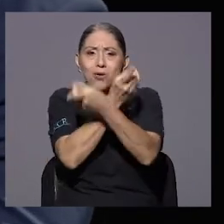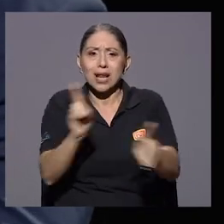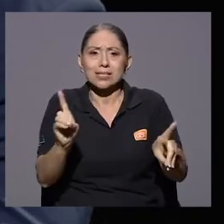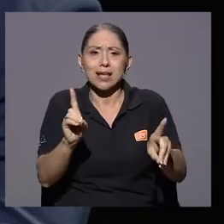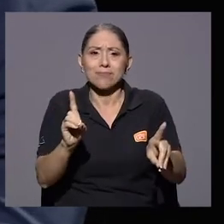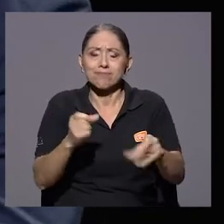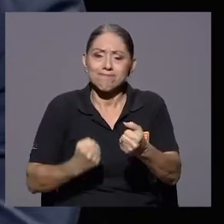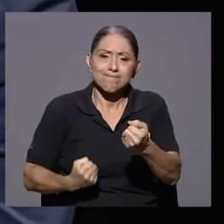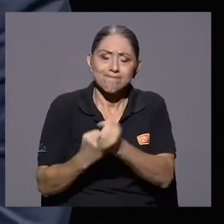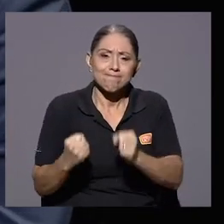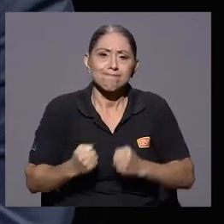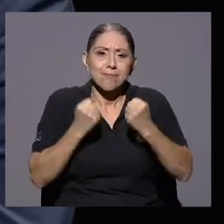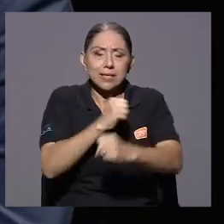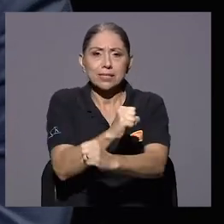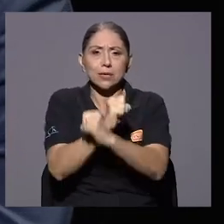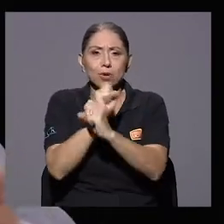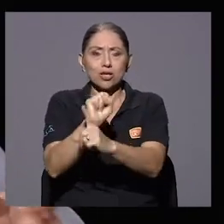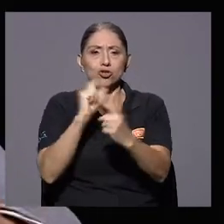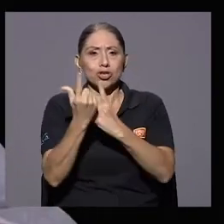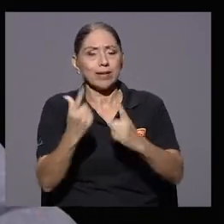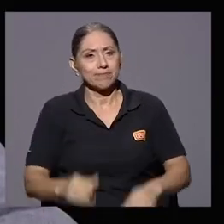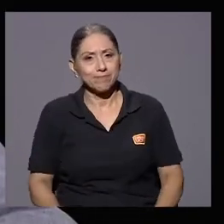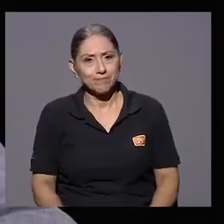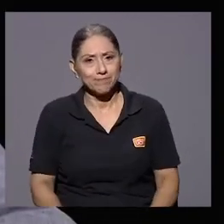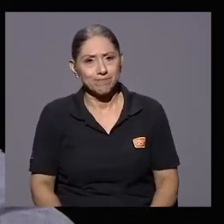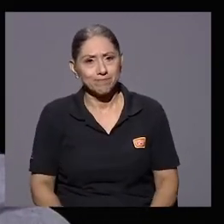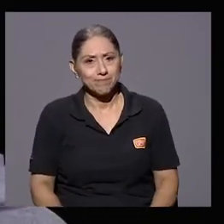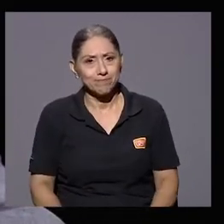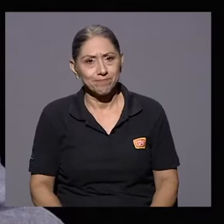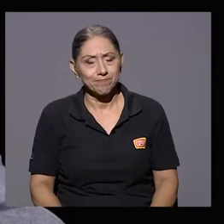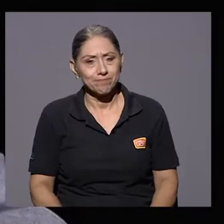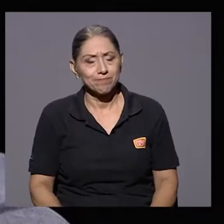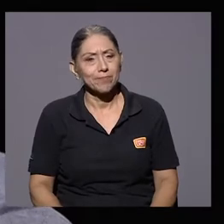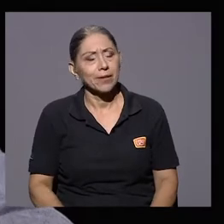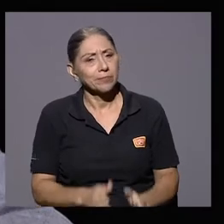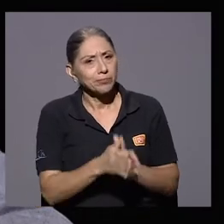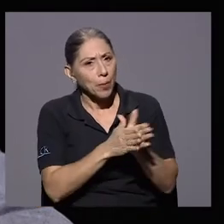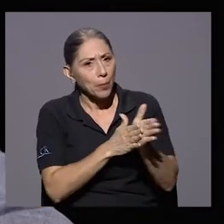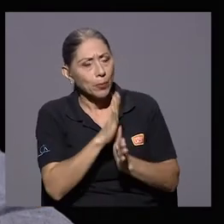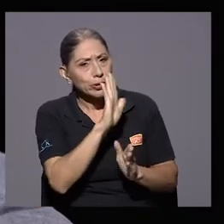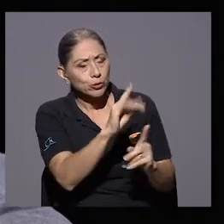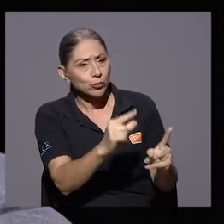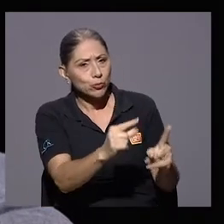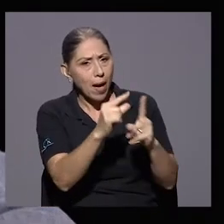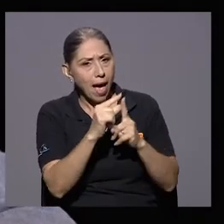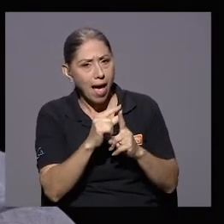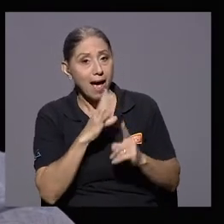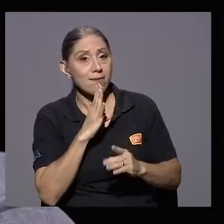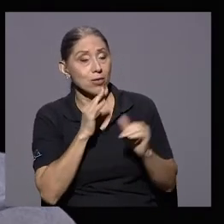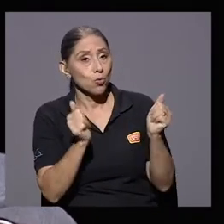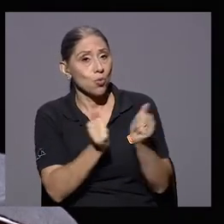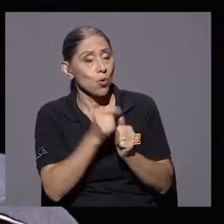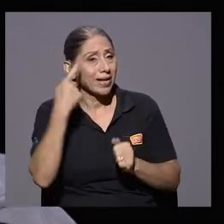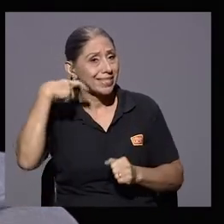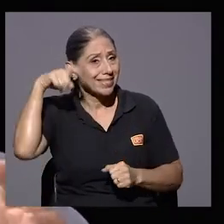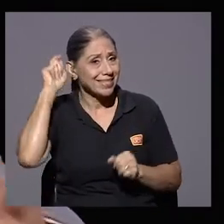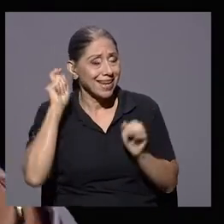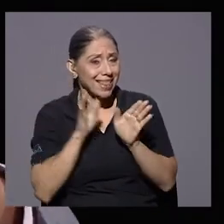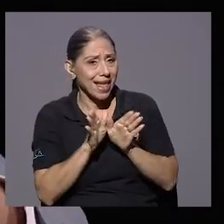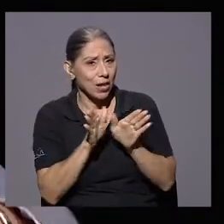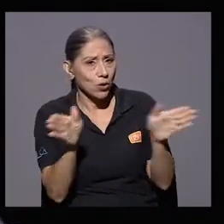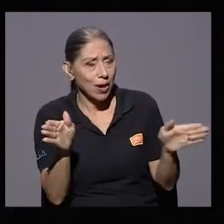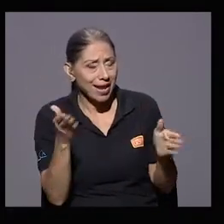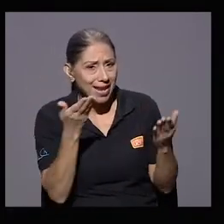a la seguridad social. Me quiero quedar con esas palabras de don Lenin. Estamos hablando con el secretario general